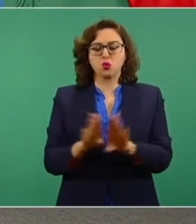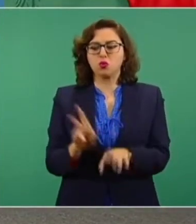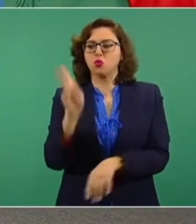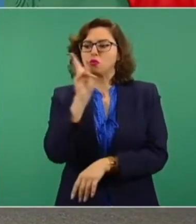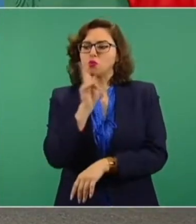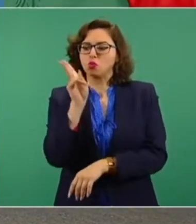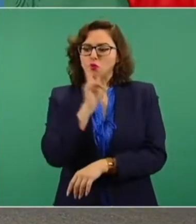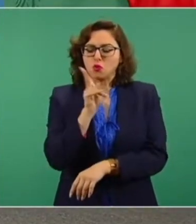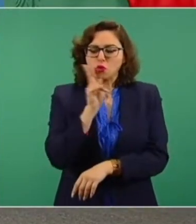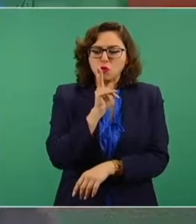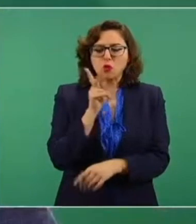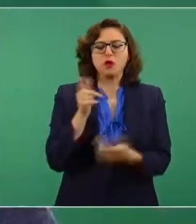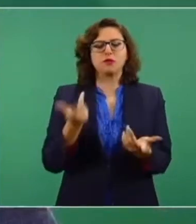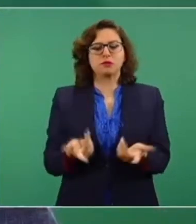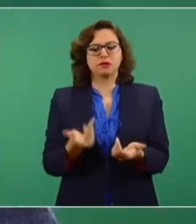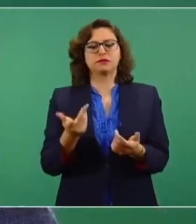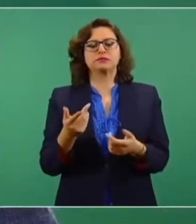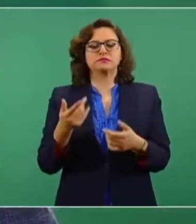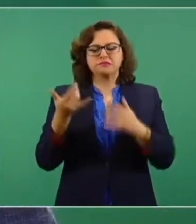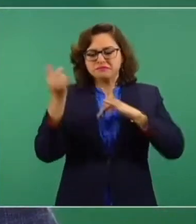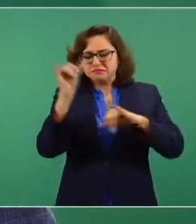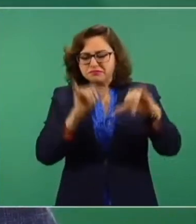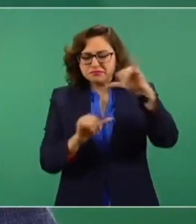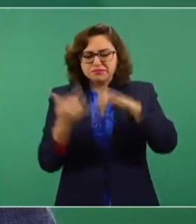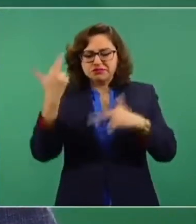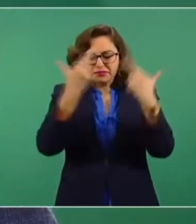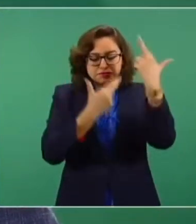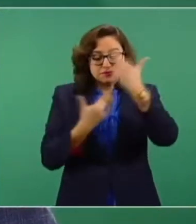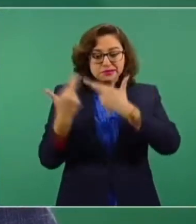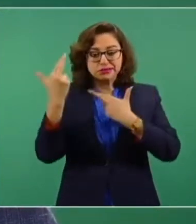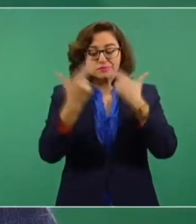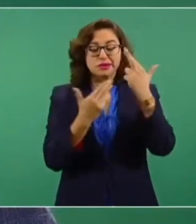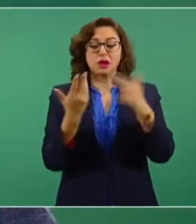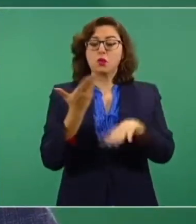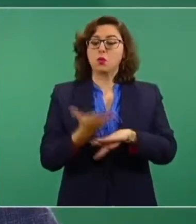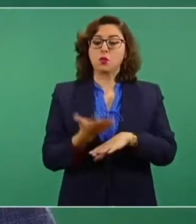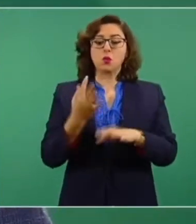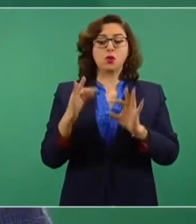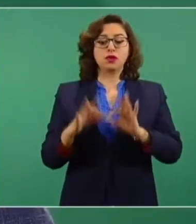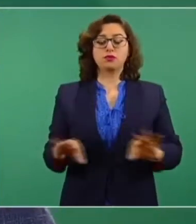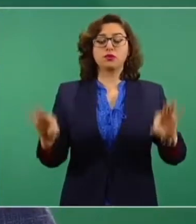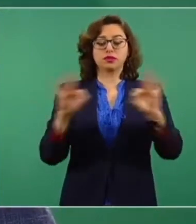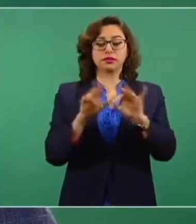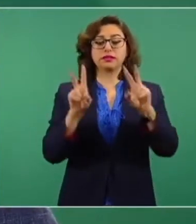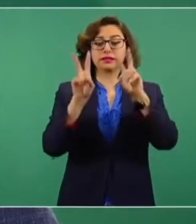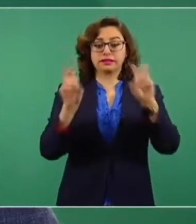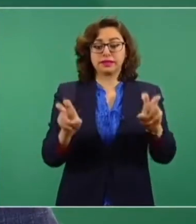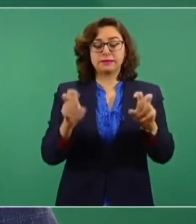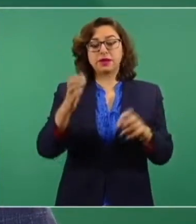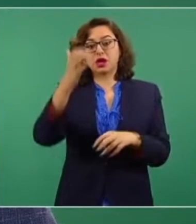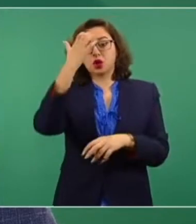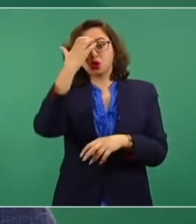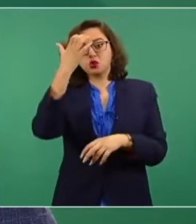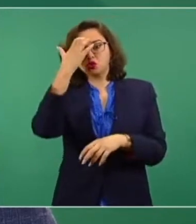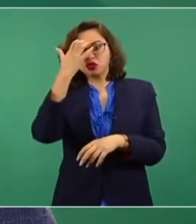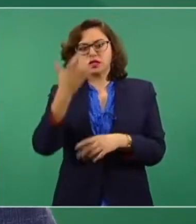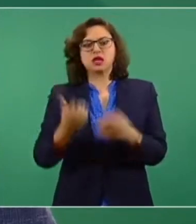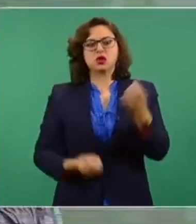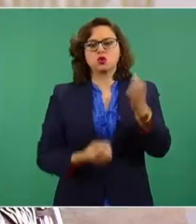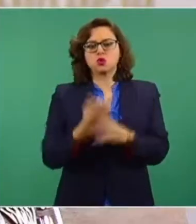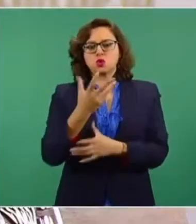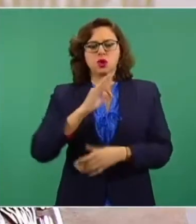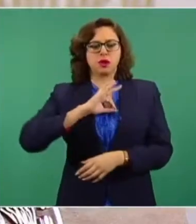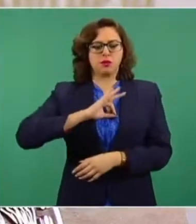inmunología, que han sido pilares, entre otras, muy importantes para conocer el daño que está